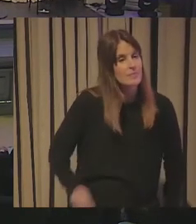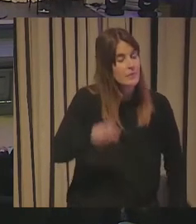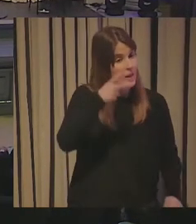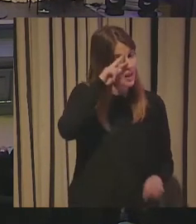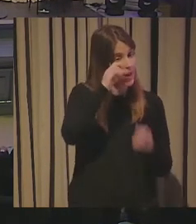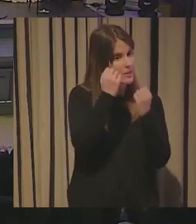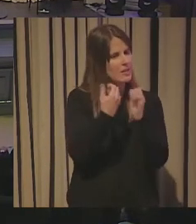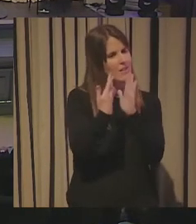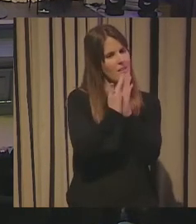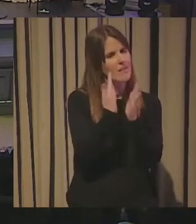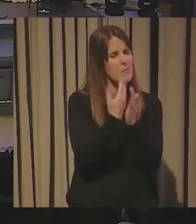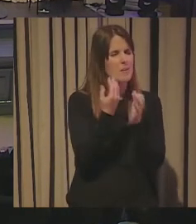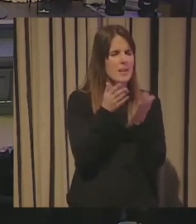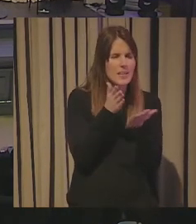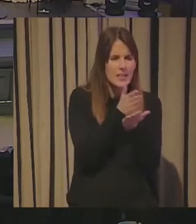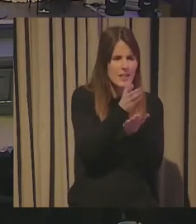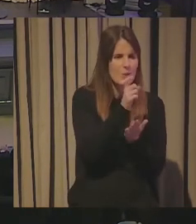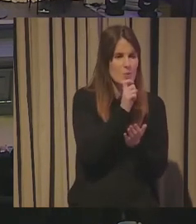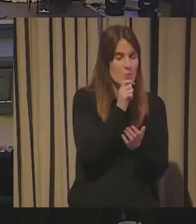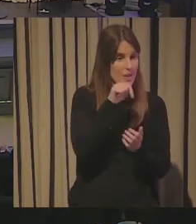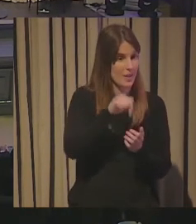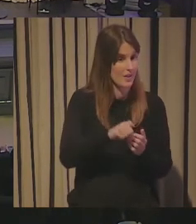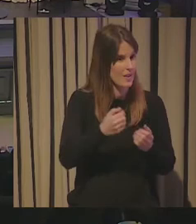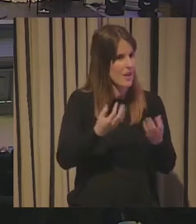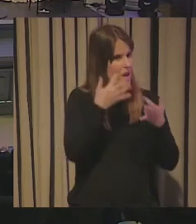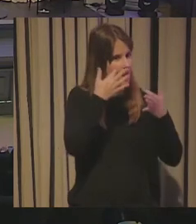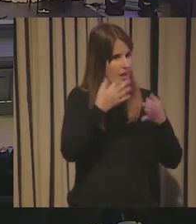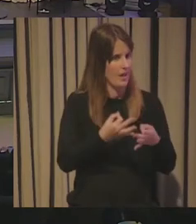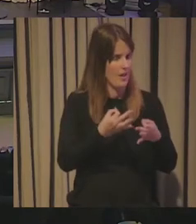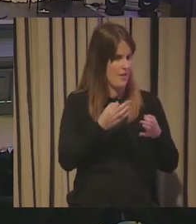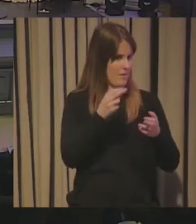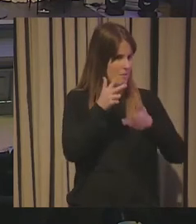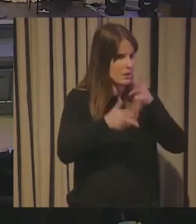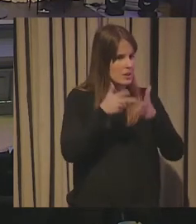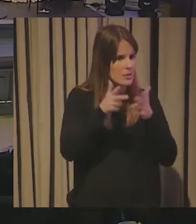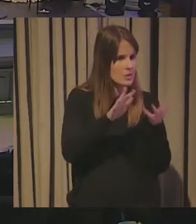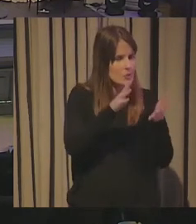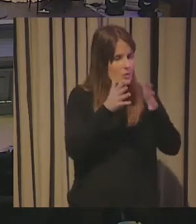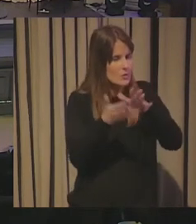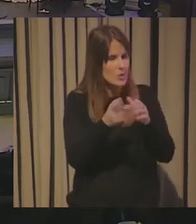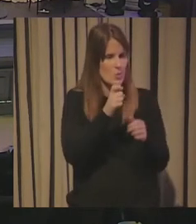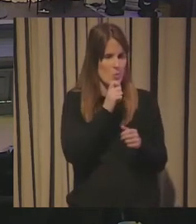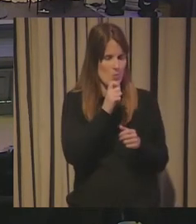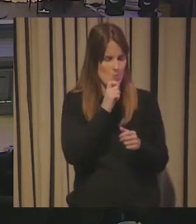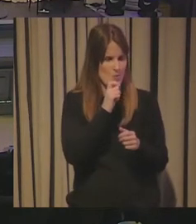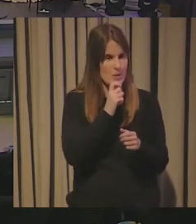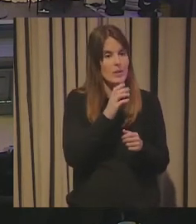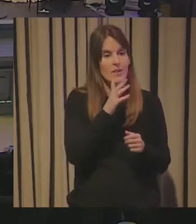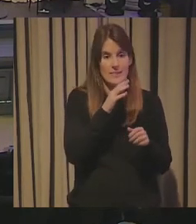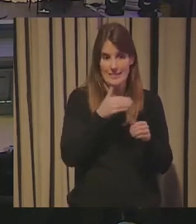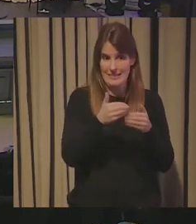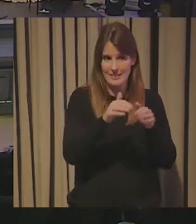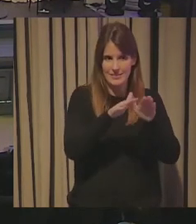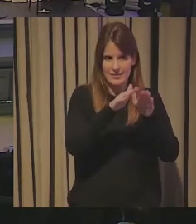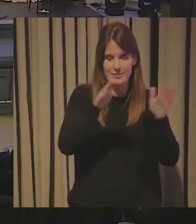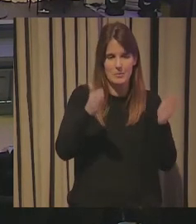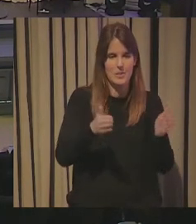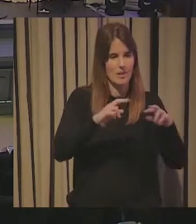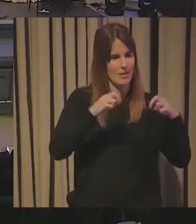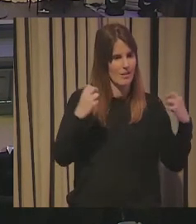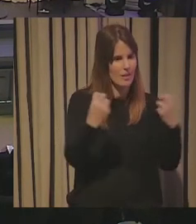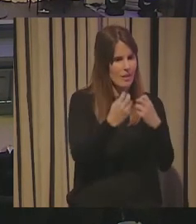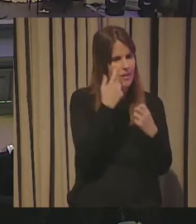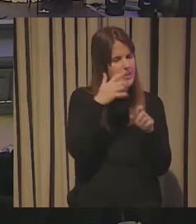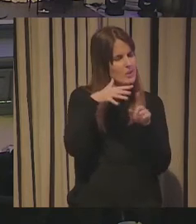aterrizarlo. En unos minutos vamos a dar paso a la mesa redonda que está prevista, en la que conoceremos casos de éxito de